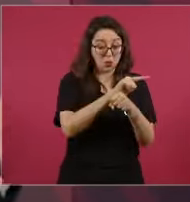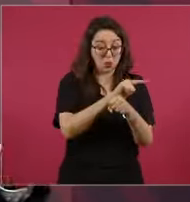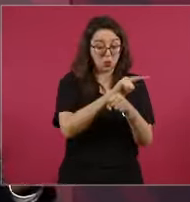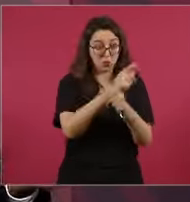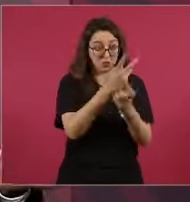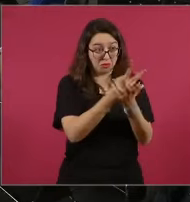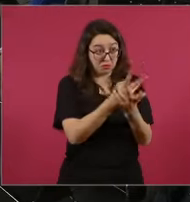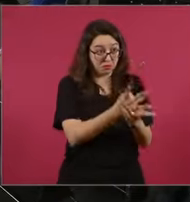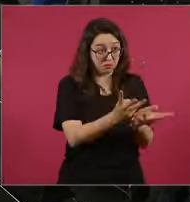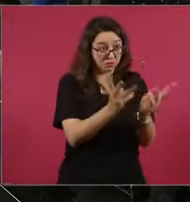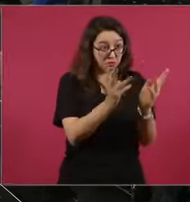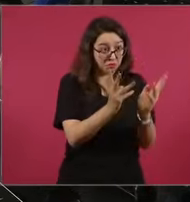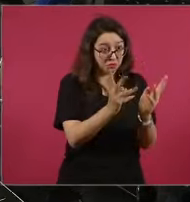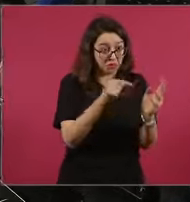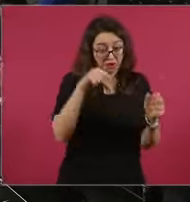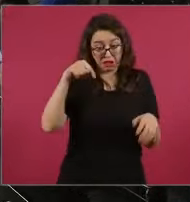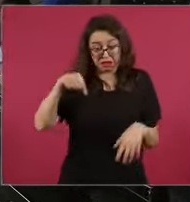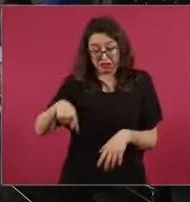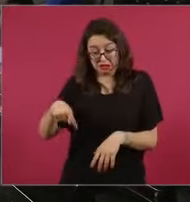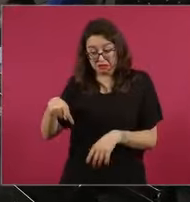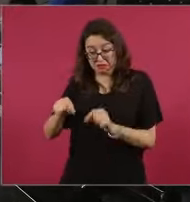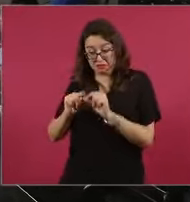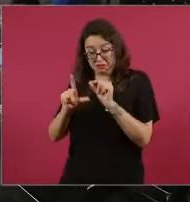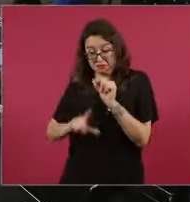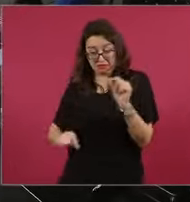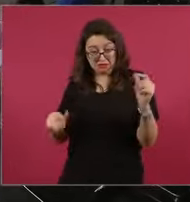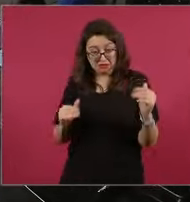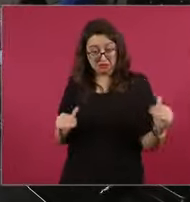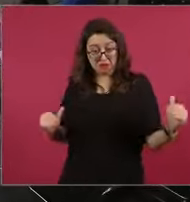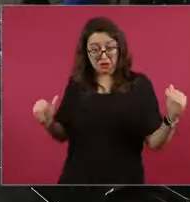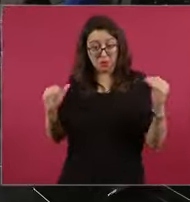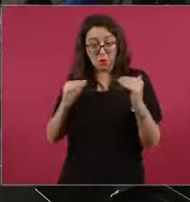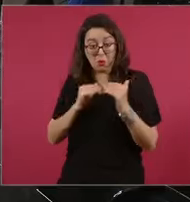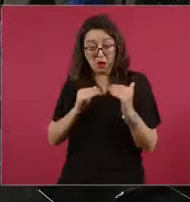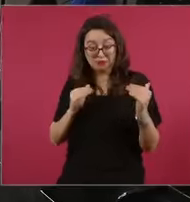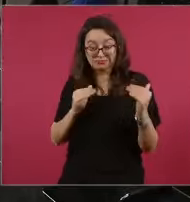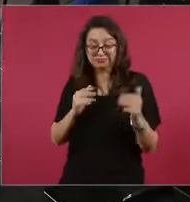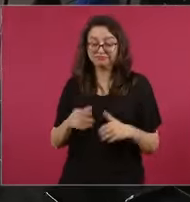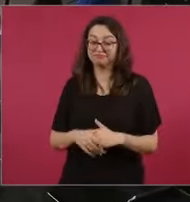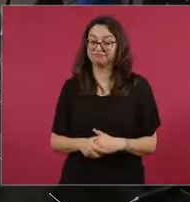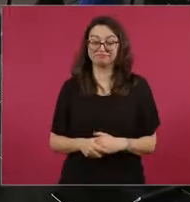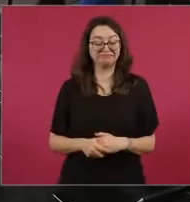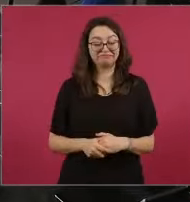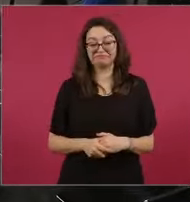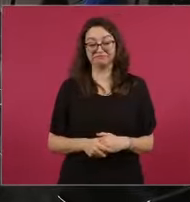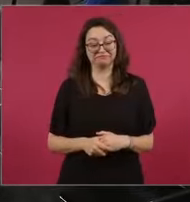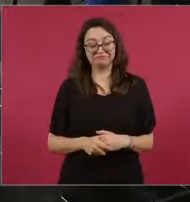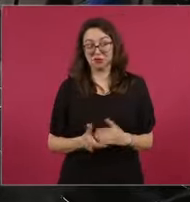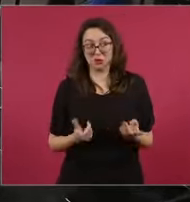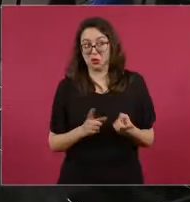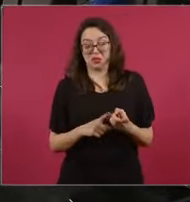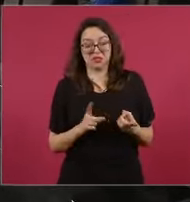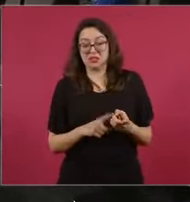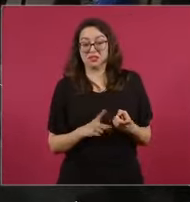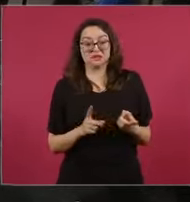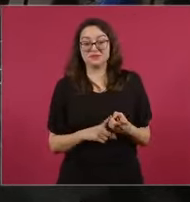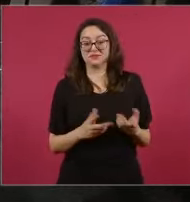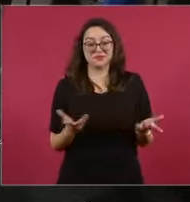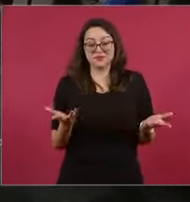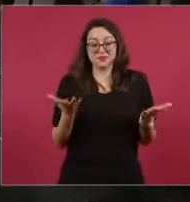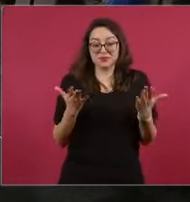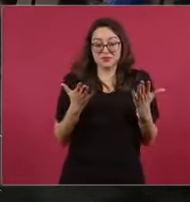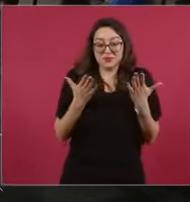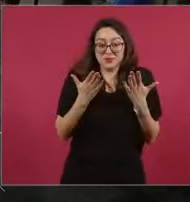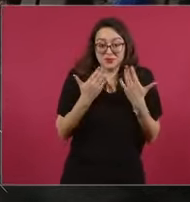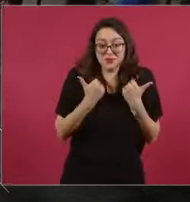La fecunda historia cultural, política de México de México. ¿Nunque otro país?